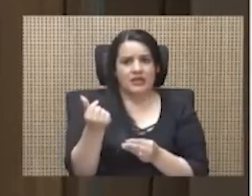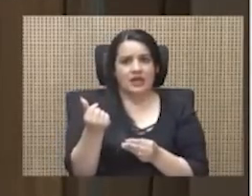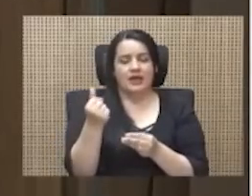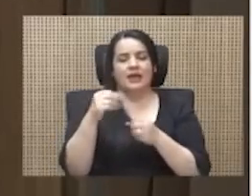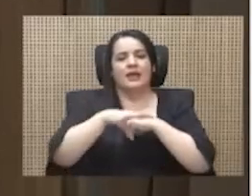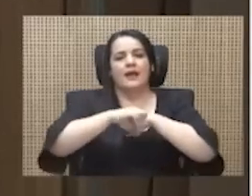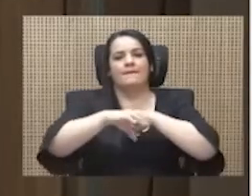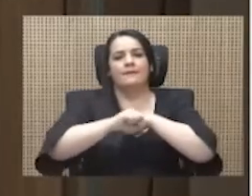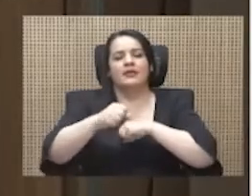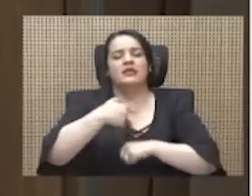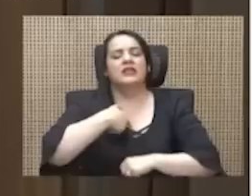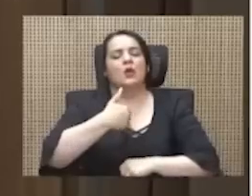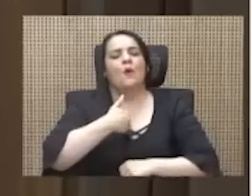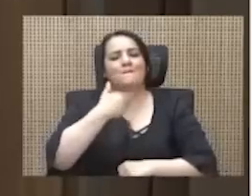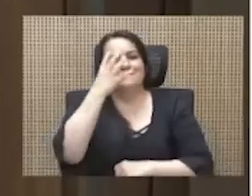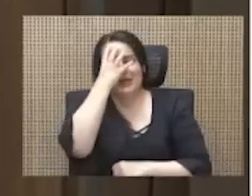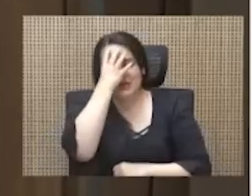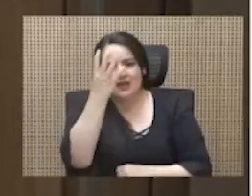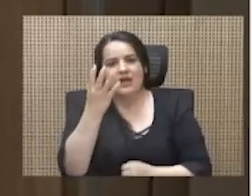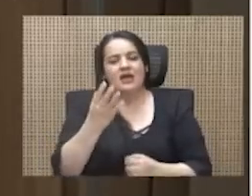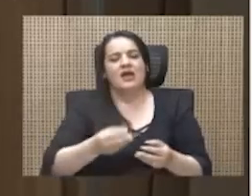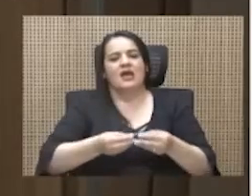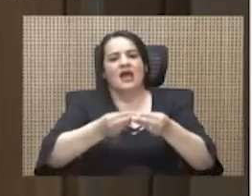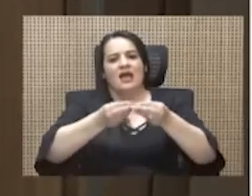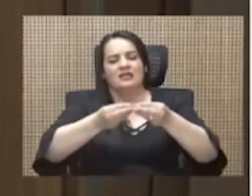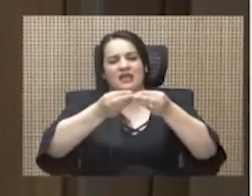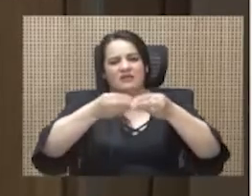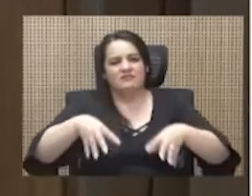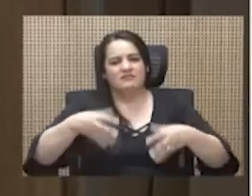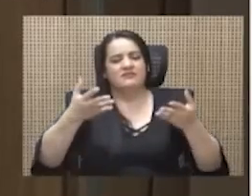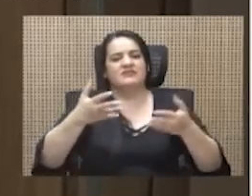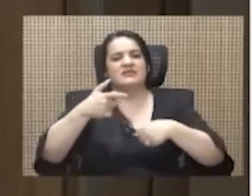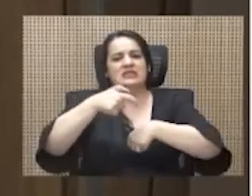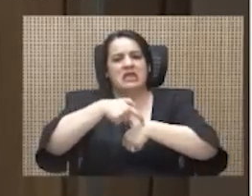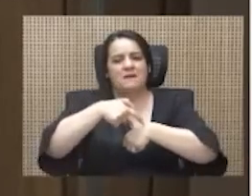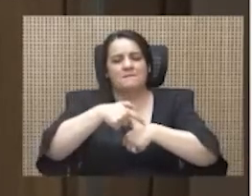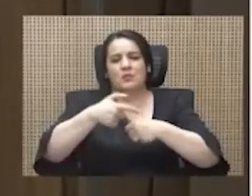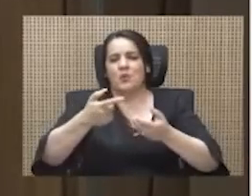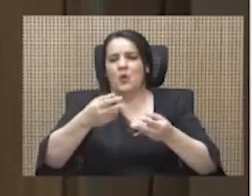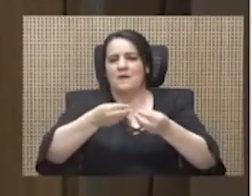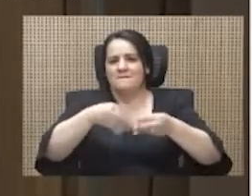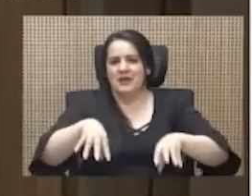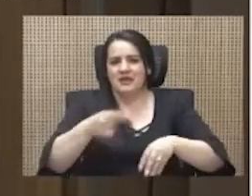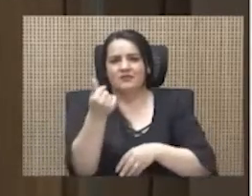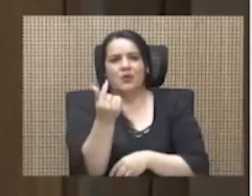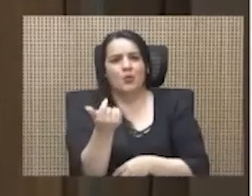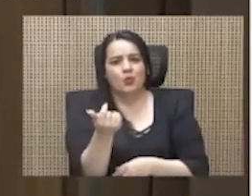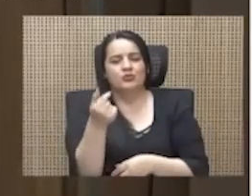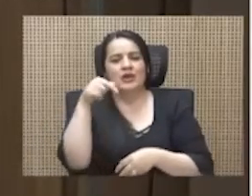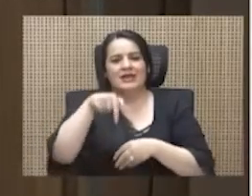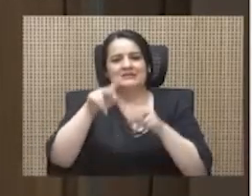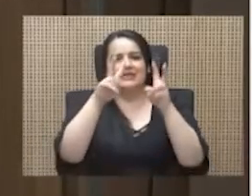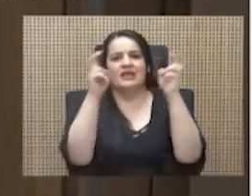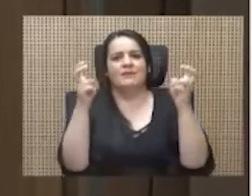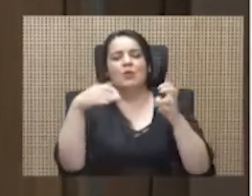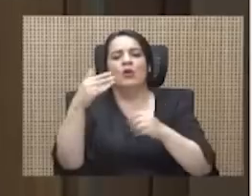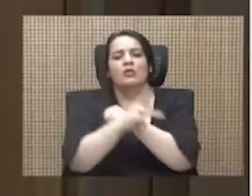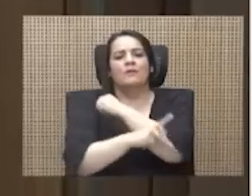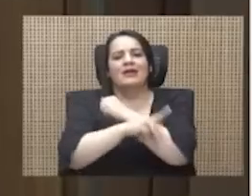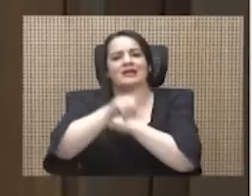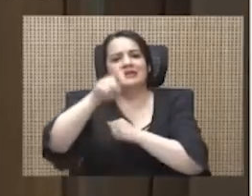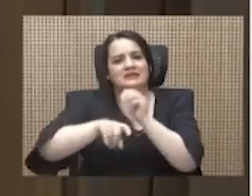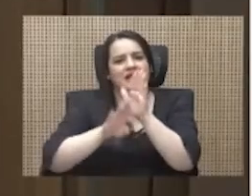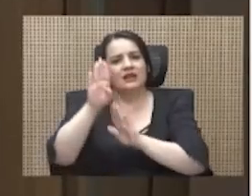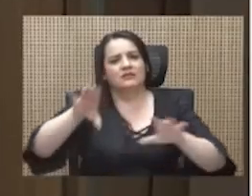ajena gastar tiempo y recursos en este tema cuando el país necesita reactivar la economía. De parte de la fracción